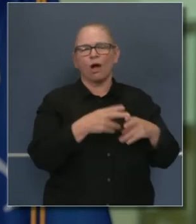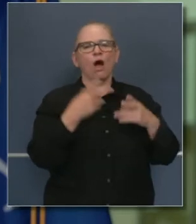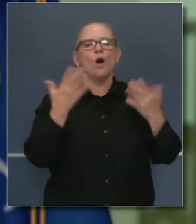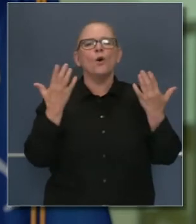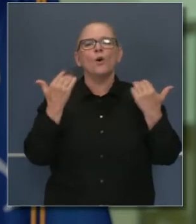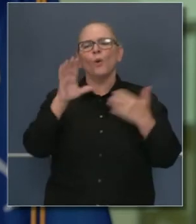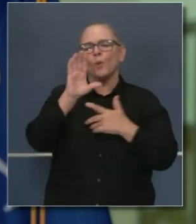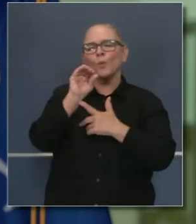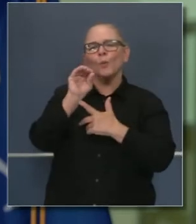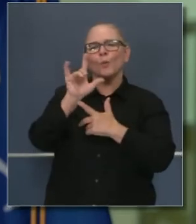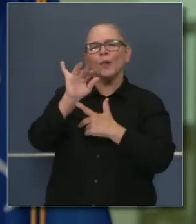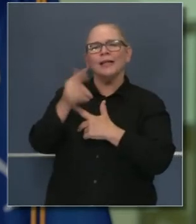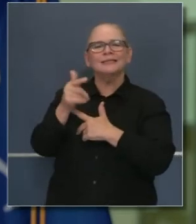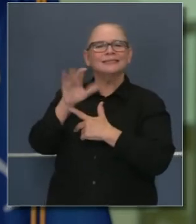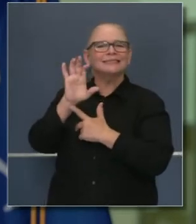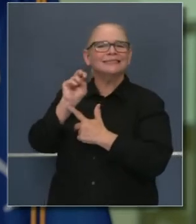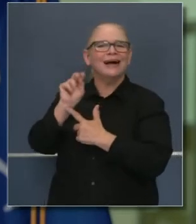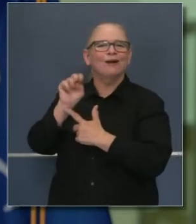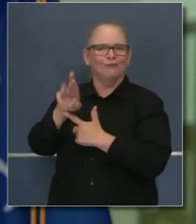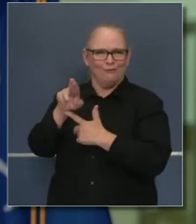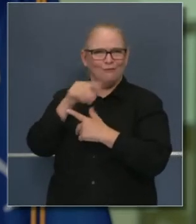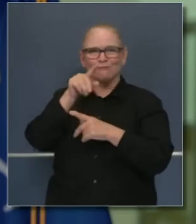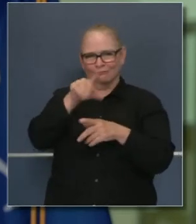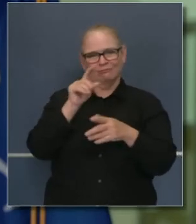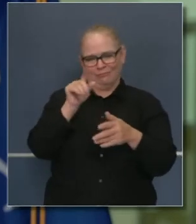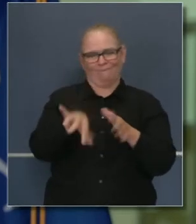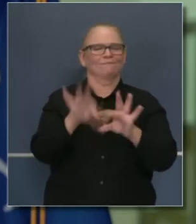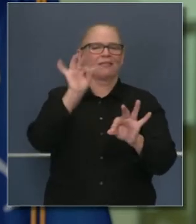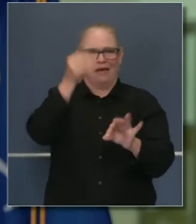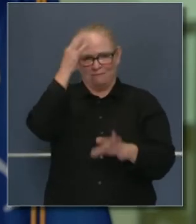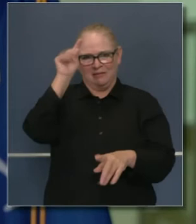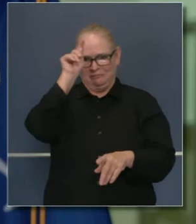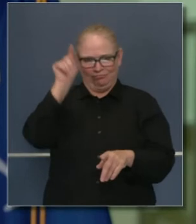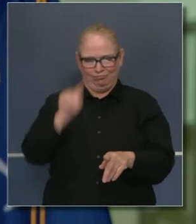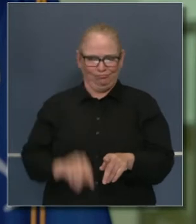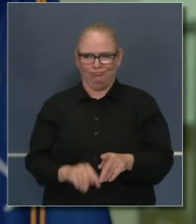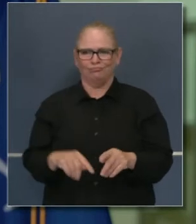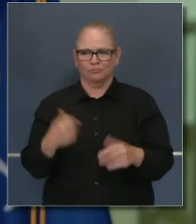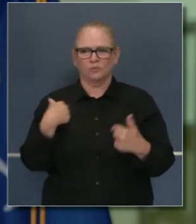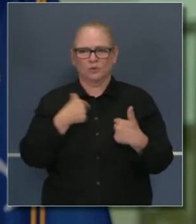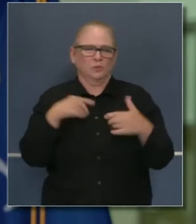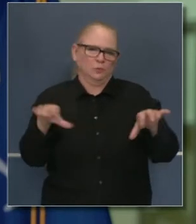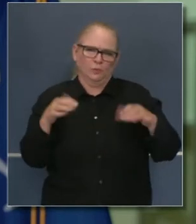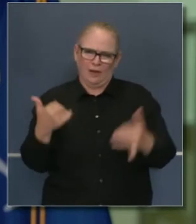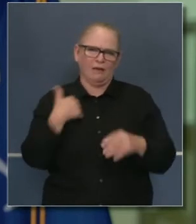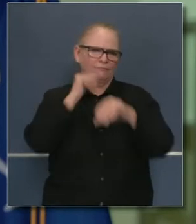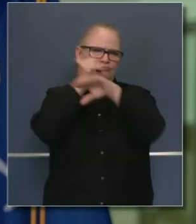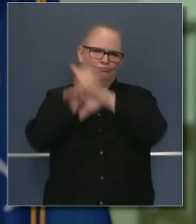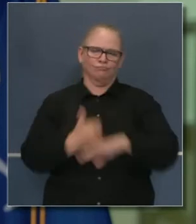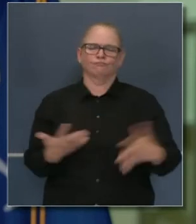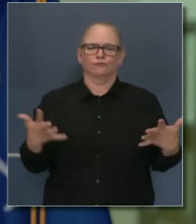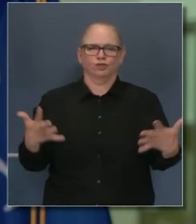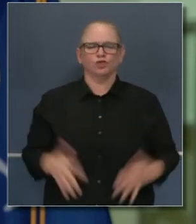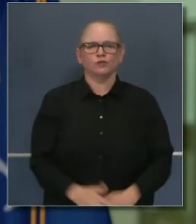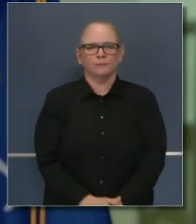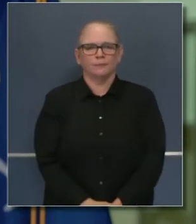estos centros de llamadas son fundamentales en el esfuerzo y ese es un ejemplo específico del trabajo que se está haciendo en el estado.